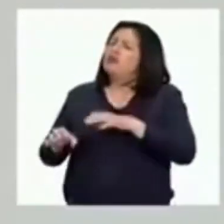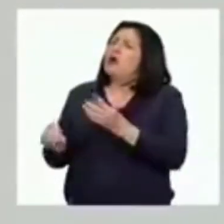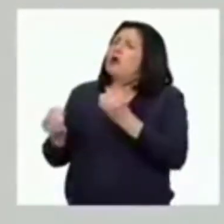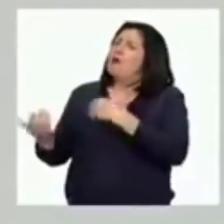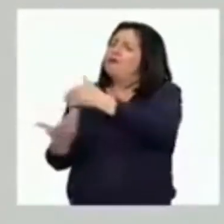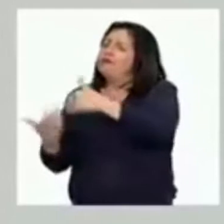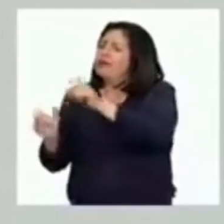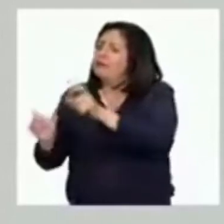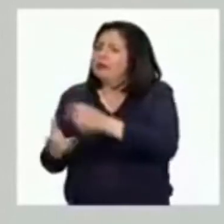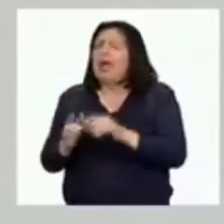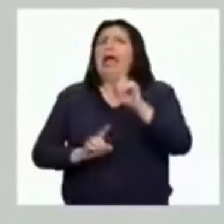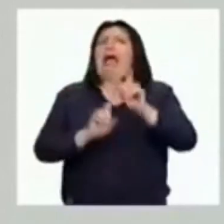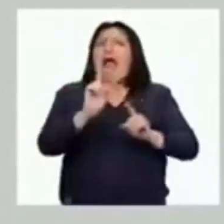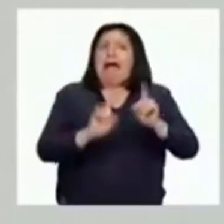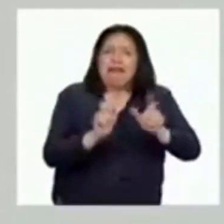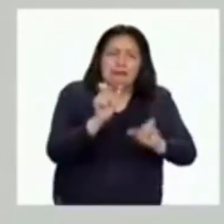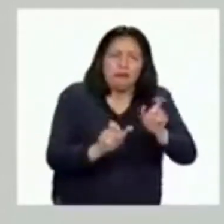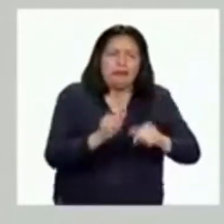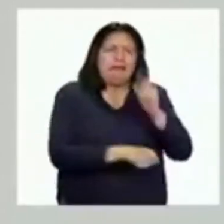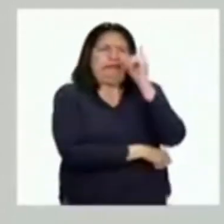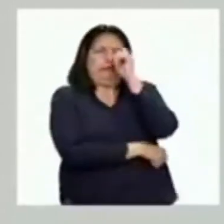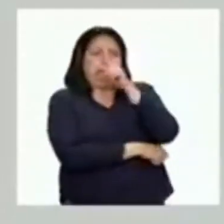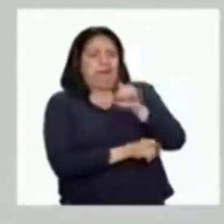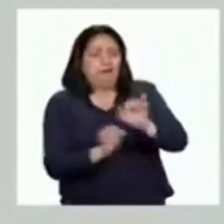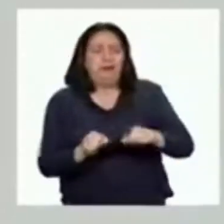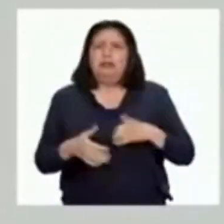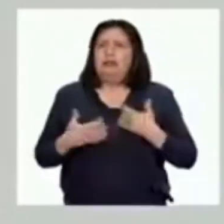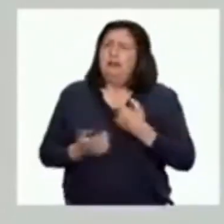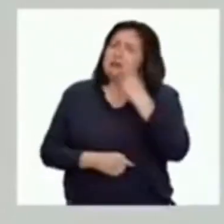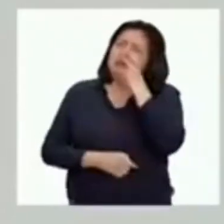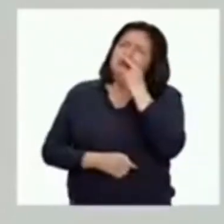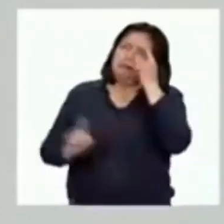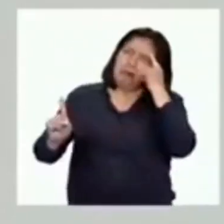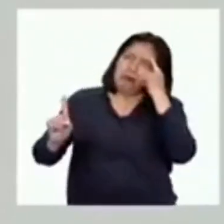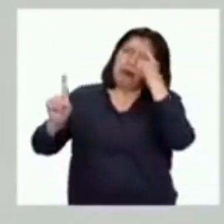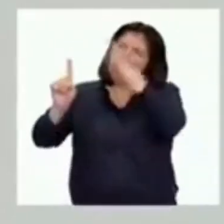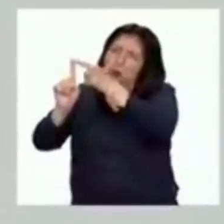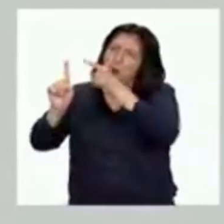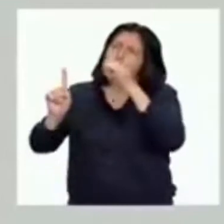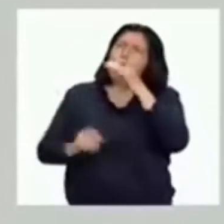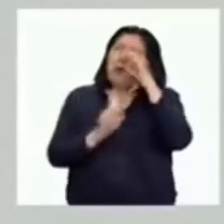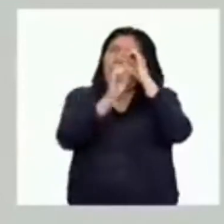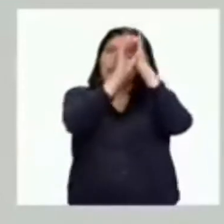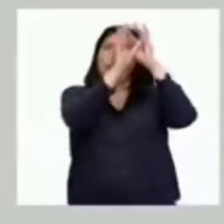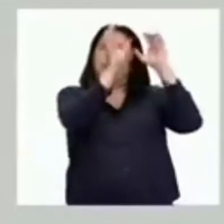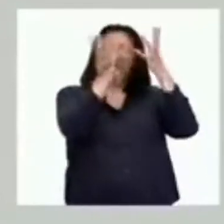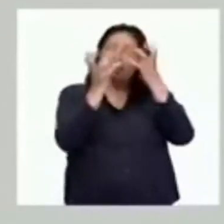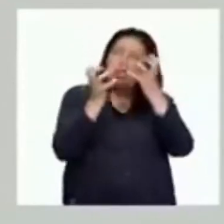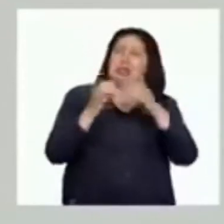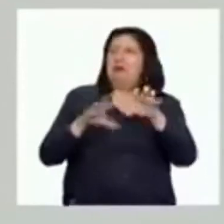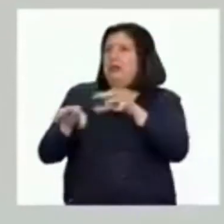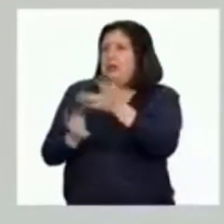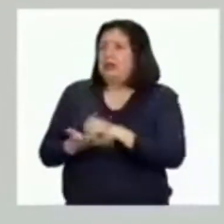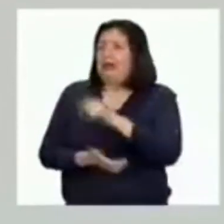Aunque estemos atravesando por una situación muy difícil, podemos comenzar por fijarnos en una meta clara o un sueño que deseamos cumplir. A ver,